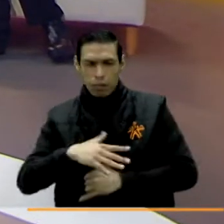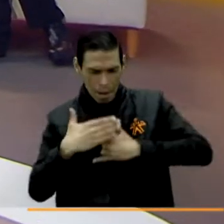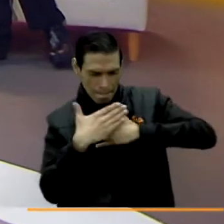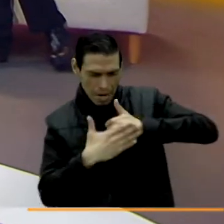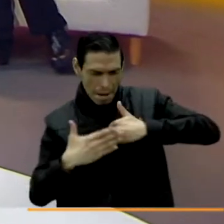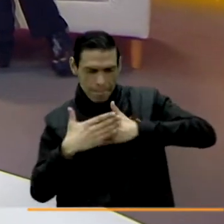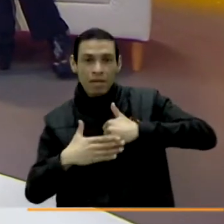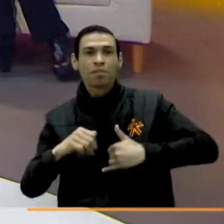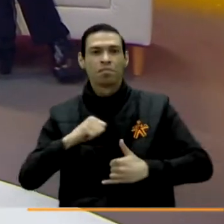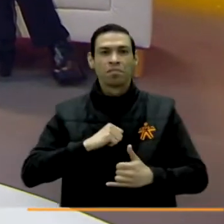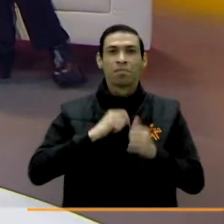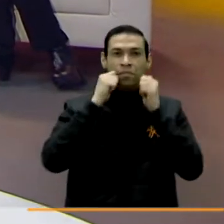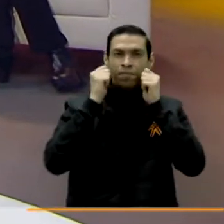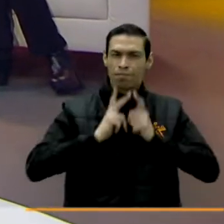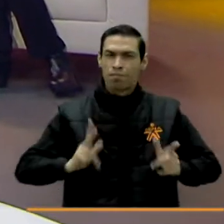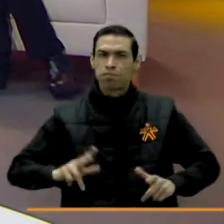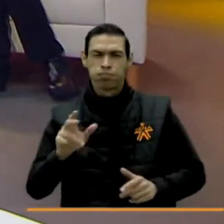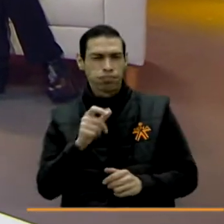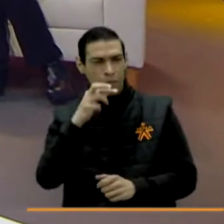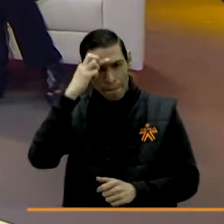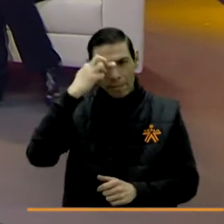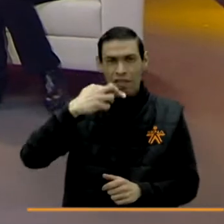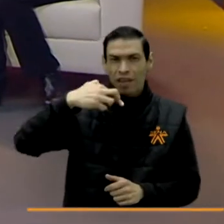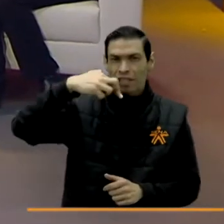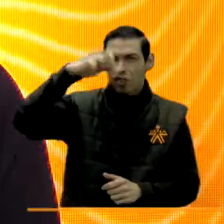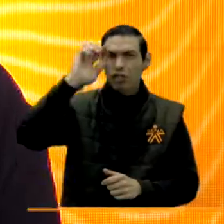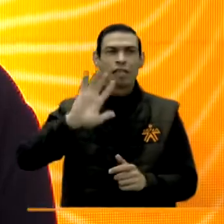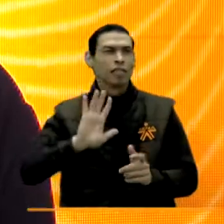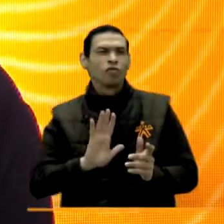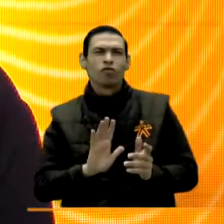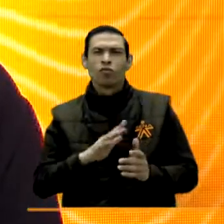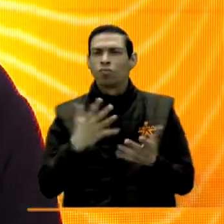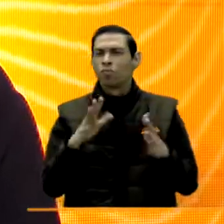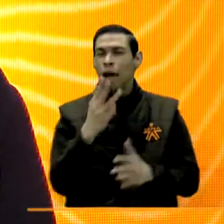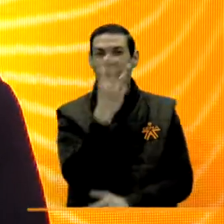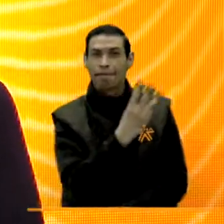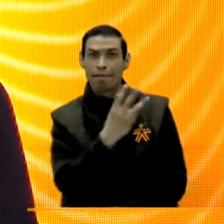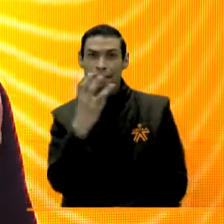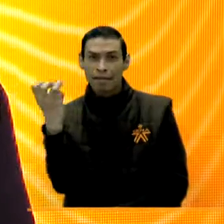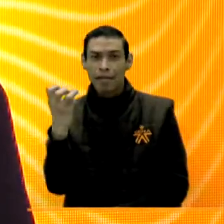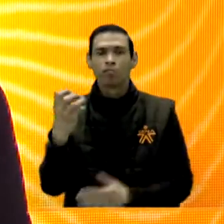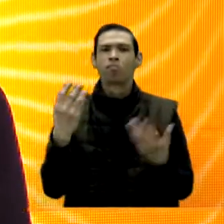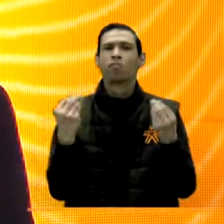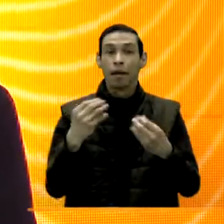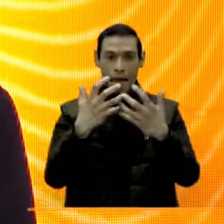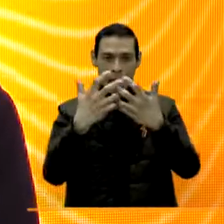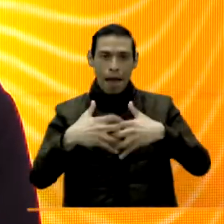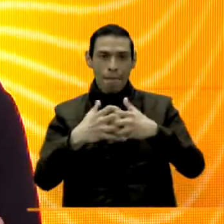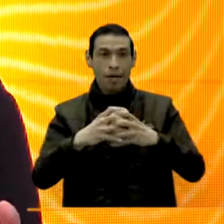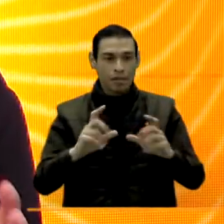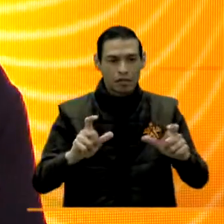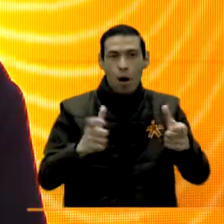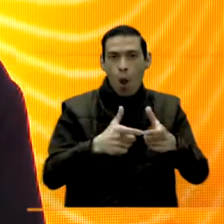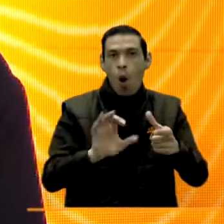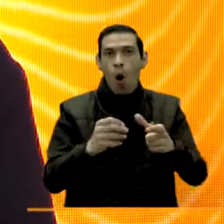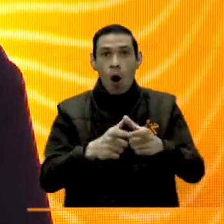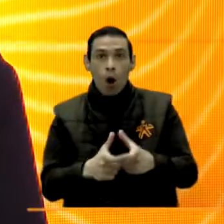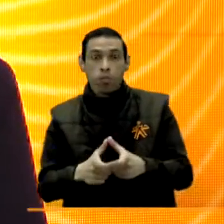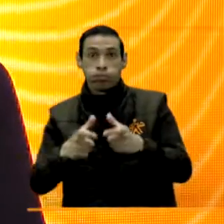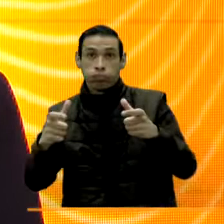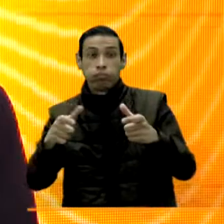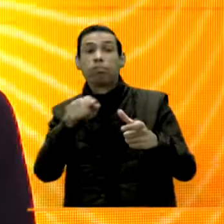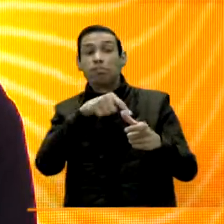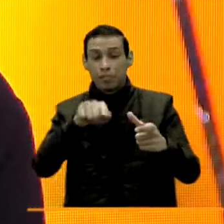casi 300 gestores empresariales y MIPIMES, es decir, hay empresas de tamaños medianos y